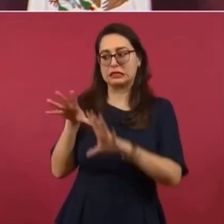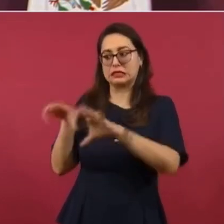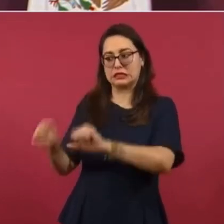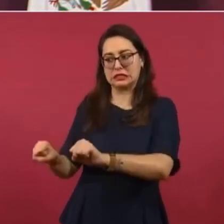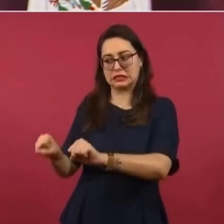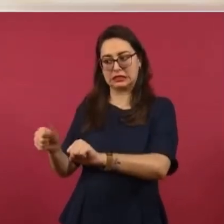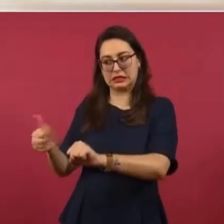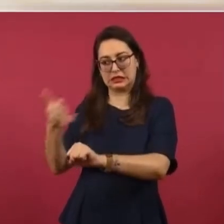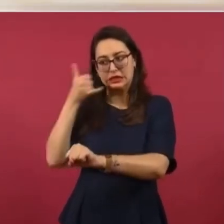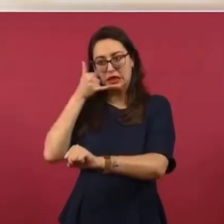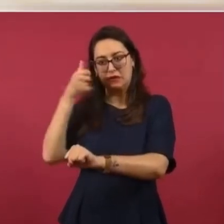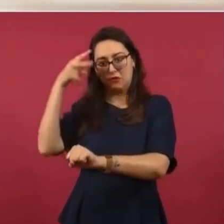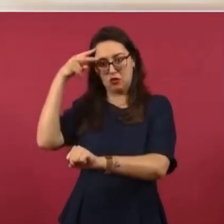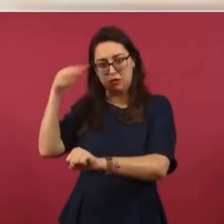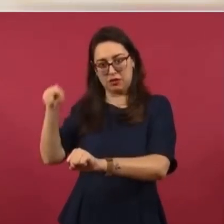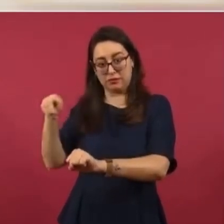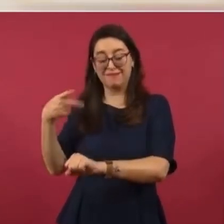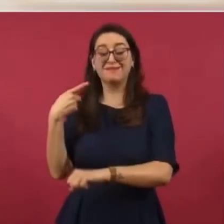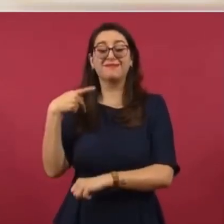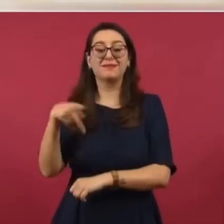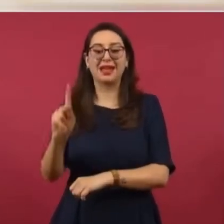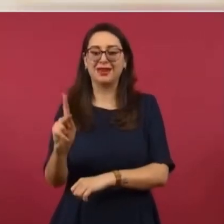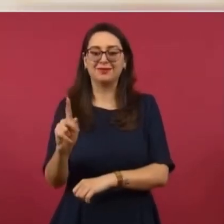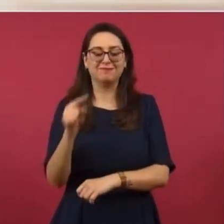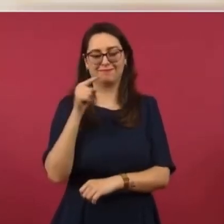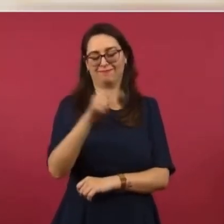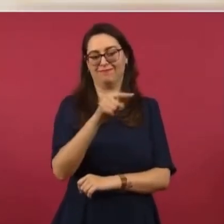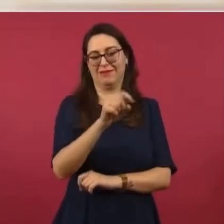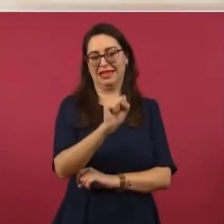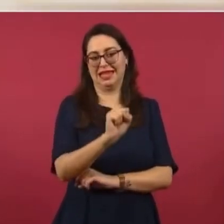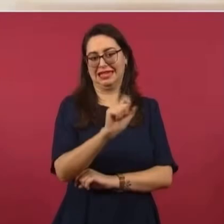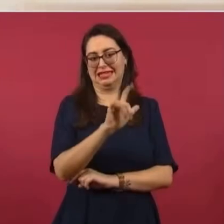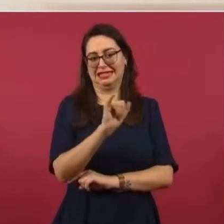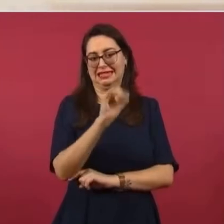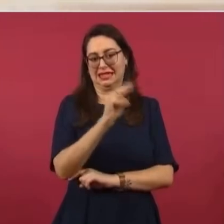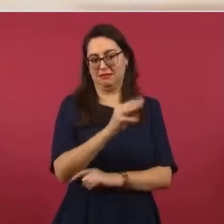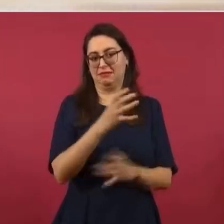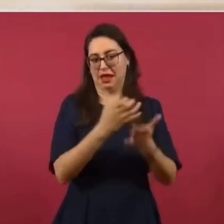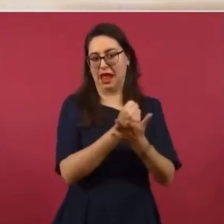Este banco que está ahora en